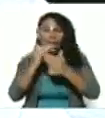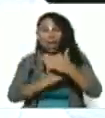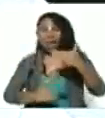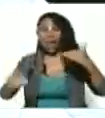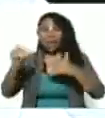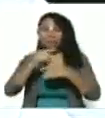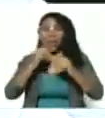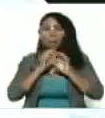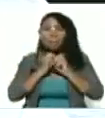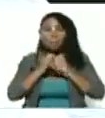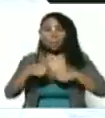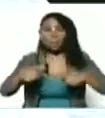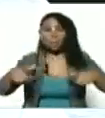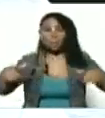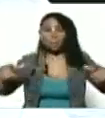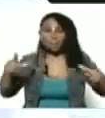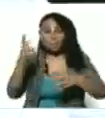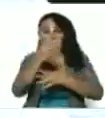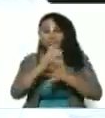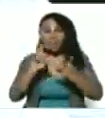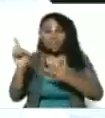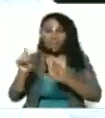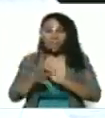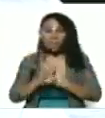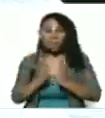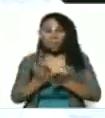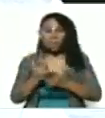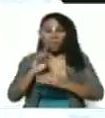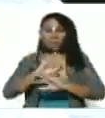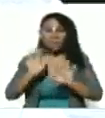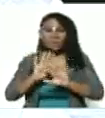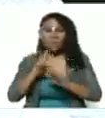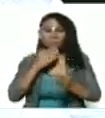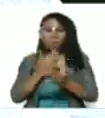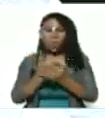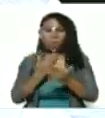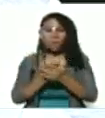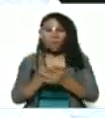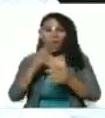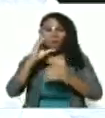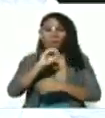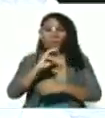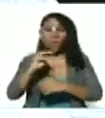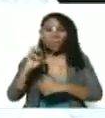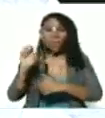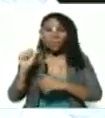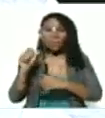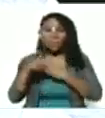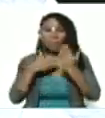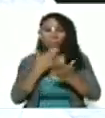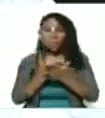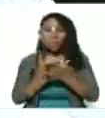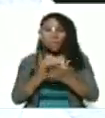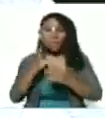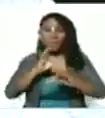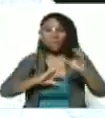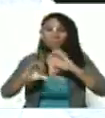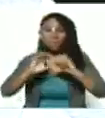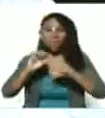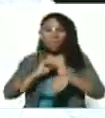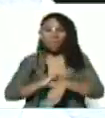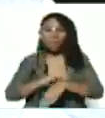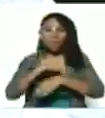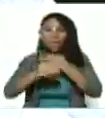propagación que está caracterizada de la variante delta en el mundo y que ya propuesto por la OMS y postulado desde el punto de vista científico y médico